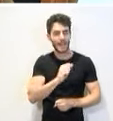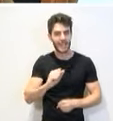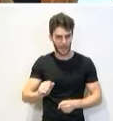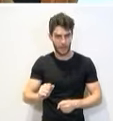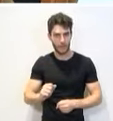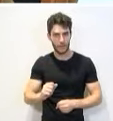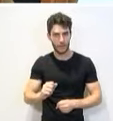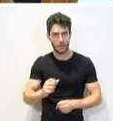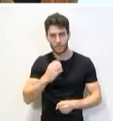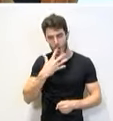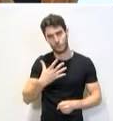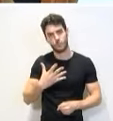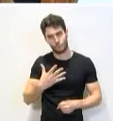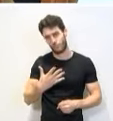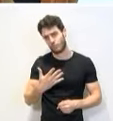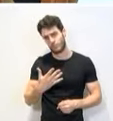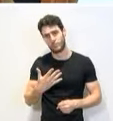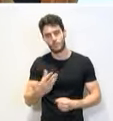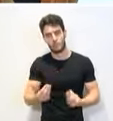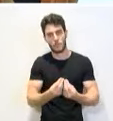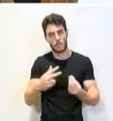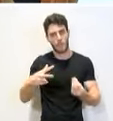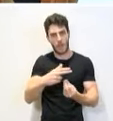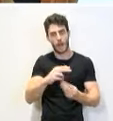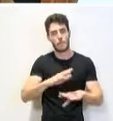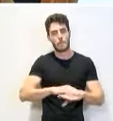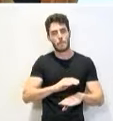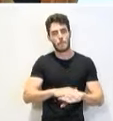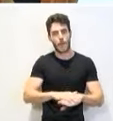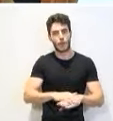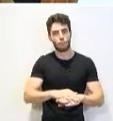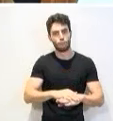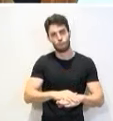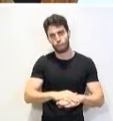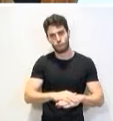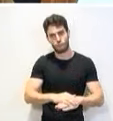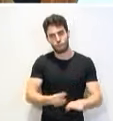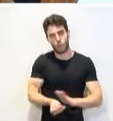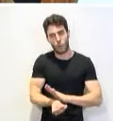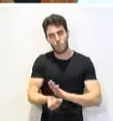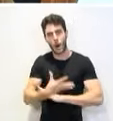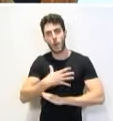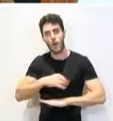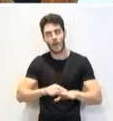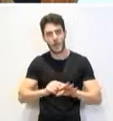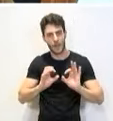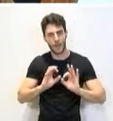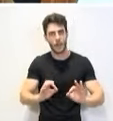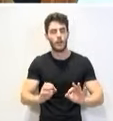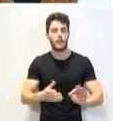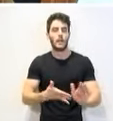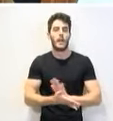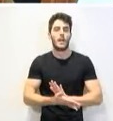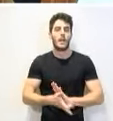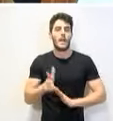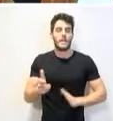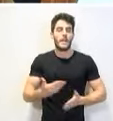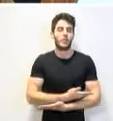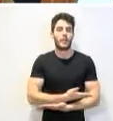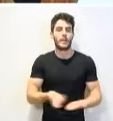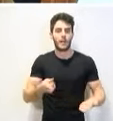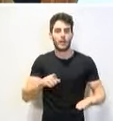reproducir determinadas especies. Quiero decir con ello que tenía muy fácil garantizar los derechos o conciliar